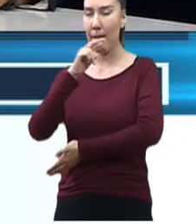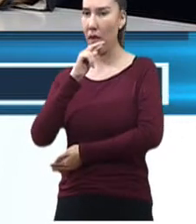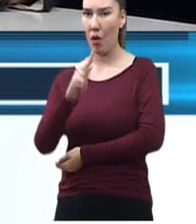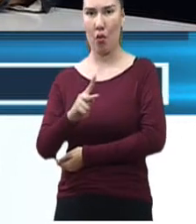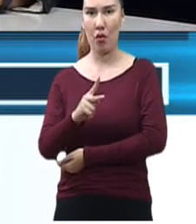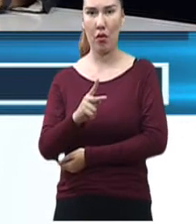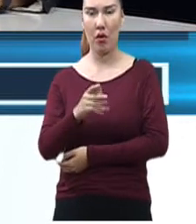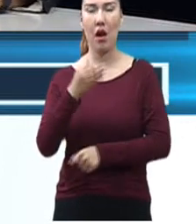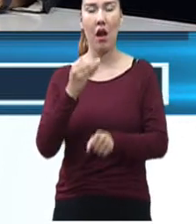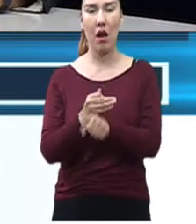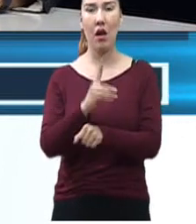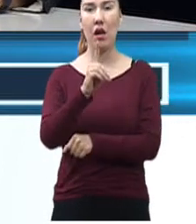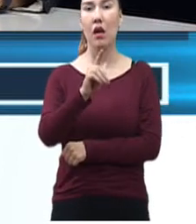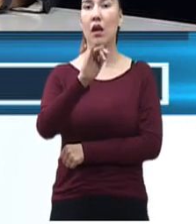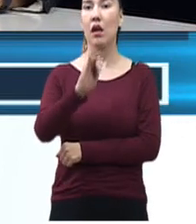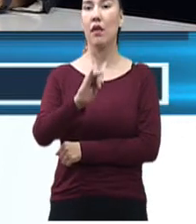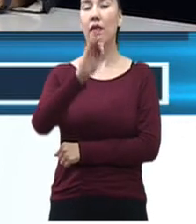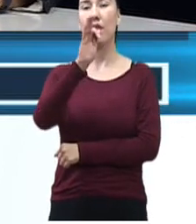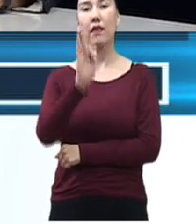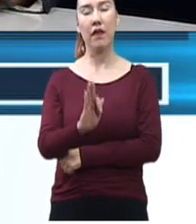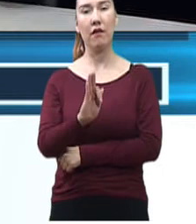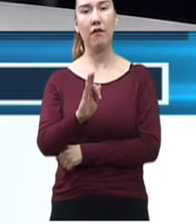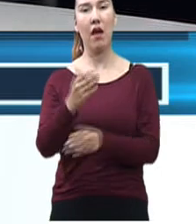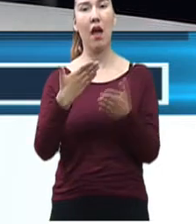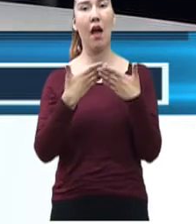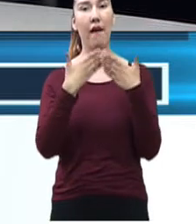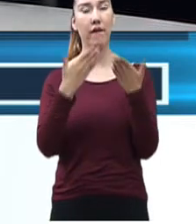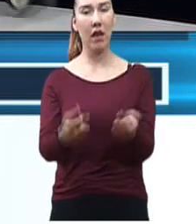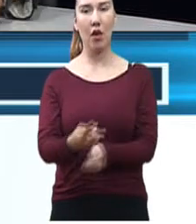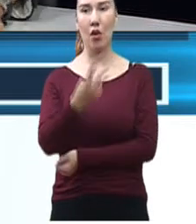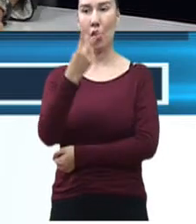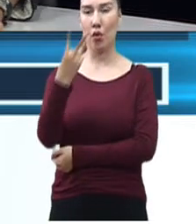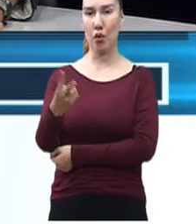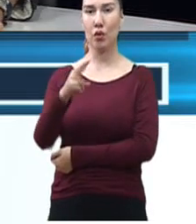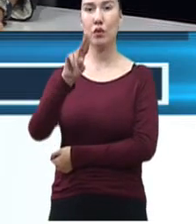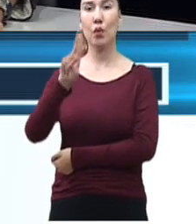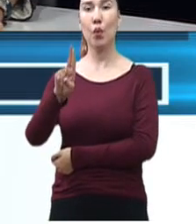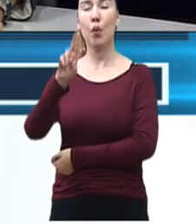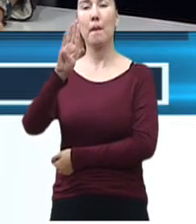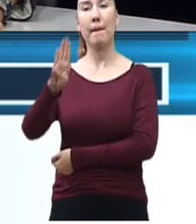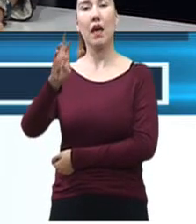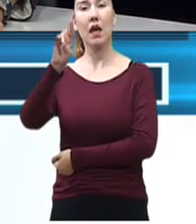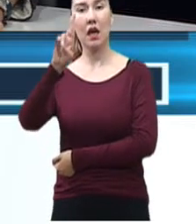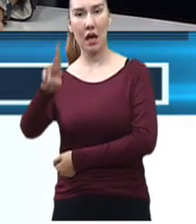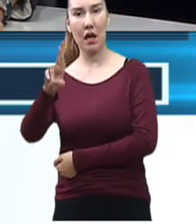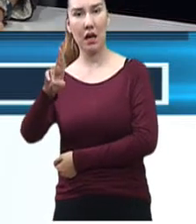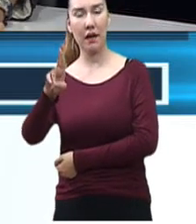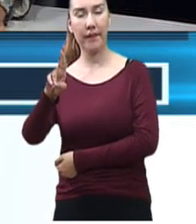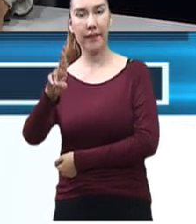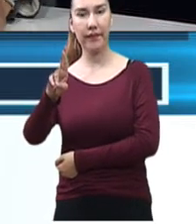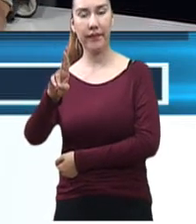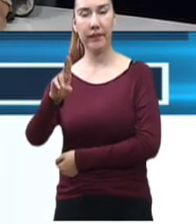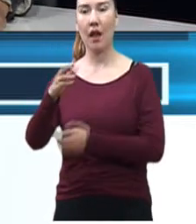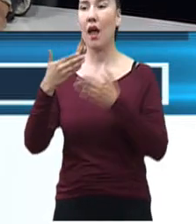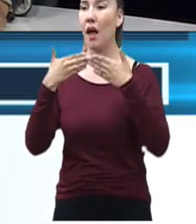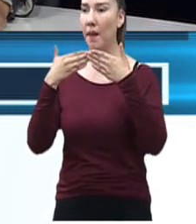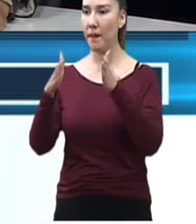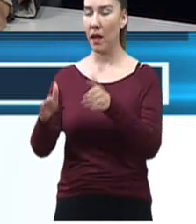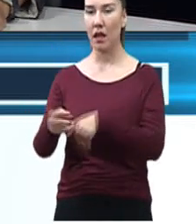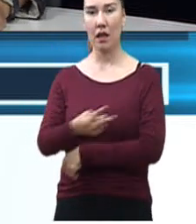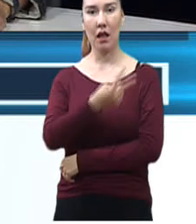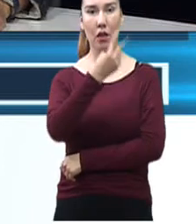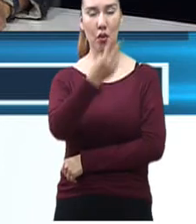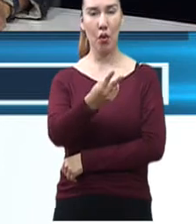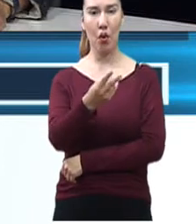DIF abiertas. Tenemos las dos unidades básicas de rehabilitación abiertas y las dos cuarderías, Capullito 1 y